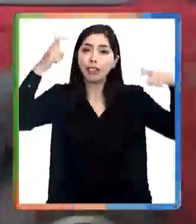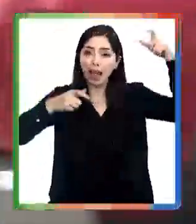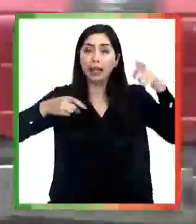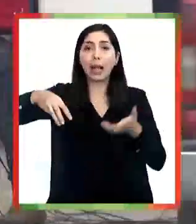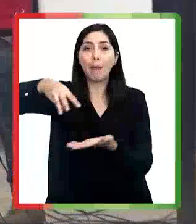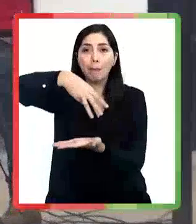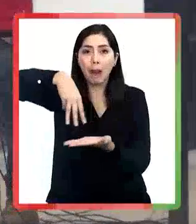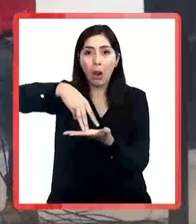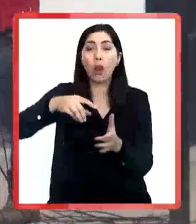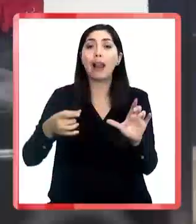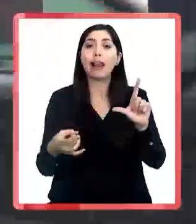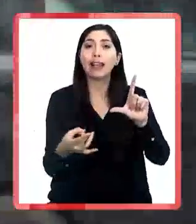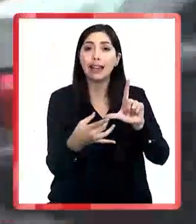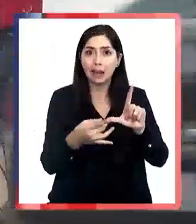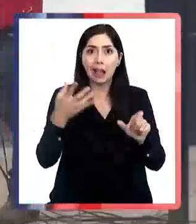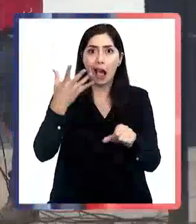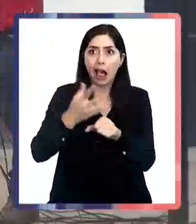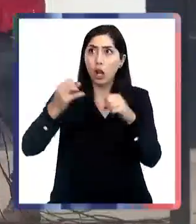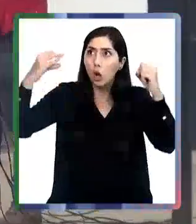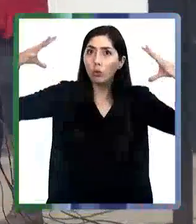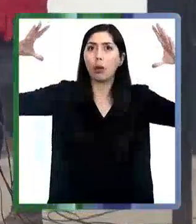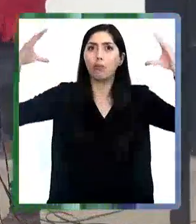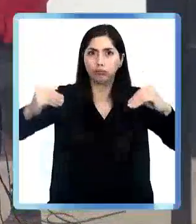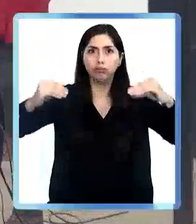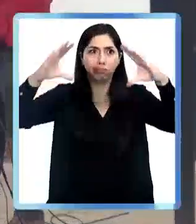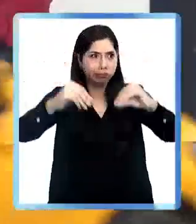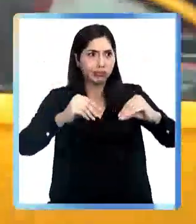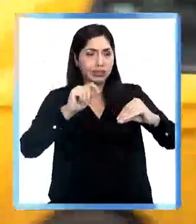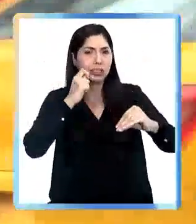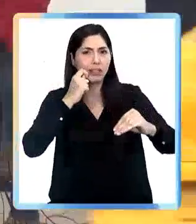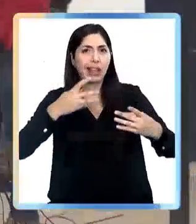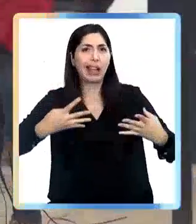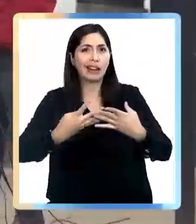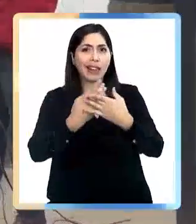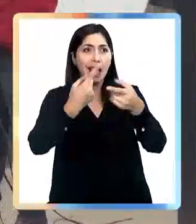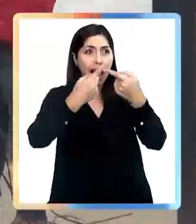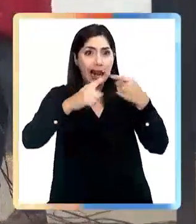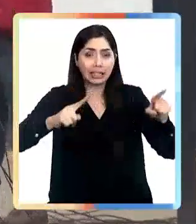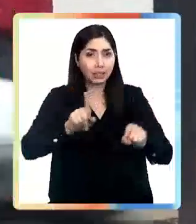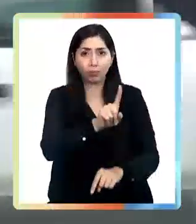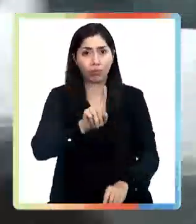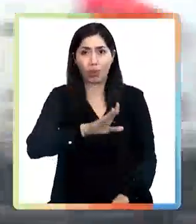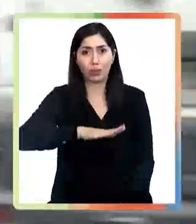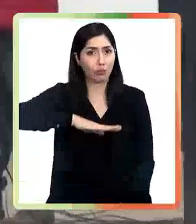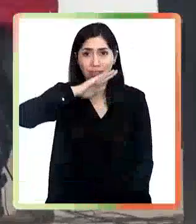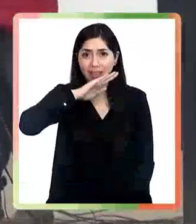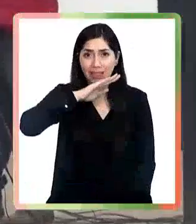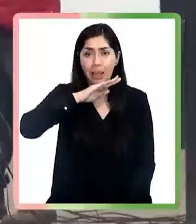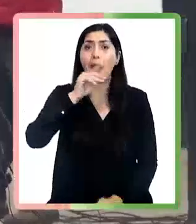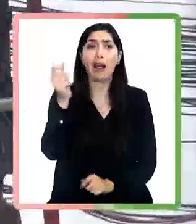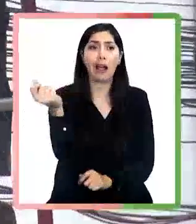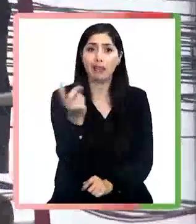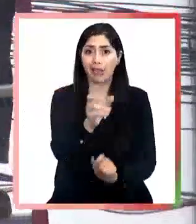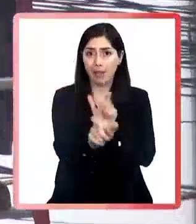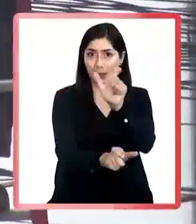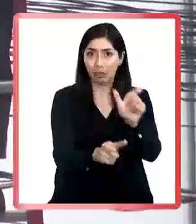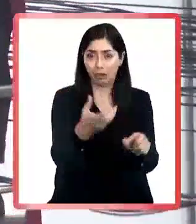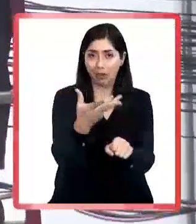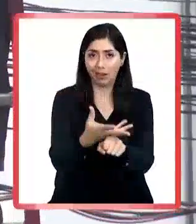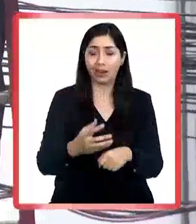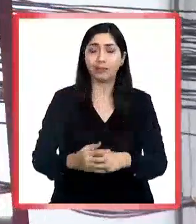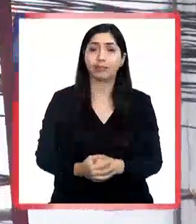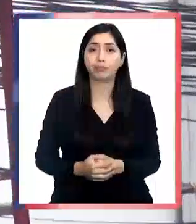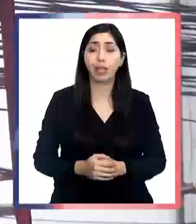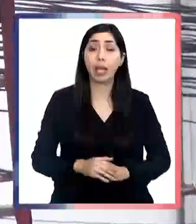Javier y Linares se produjeron cortes de luz, lo que significa que las redes eléctricas no dan abasto para el nivel de consumo que existe. La empresa